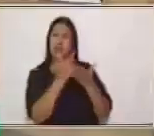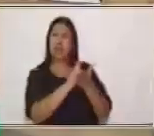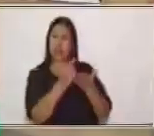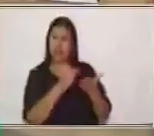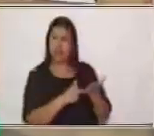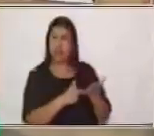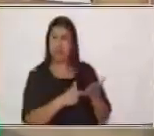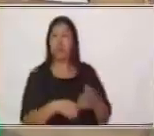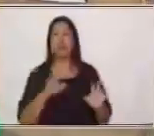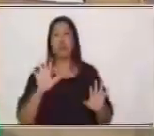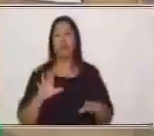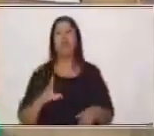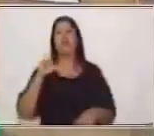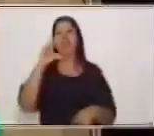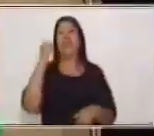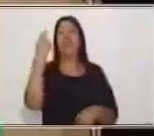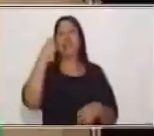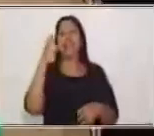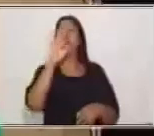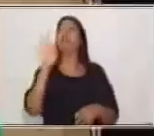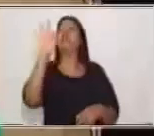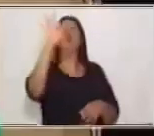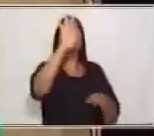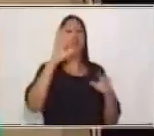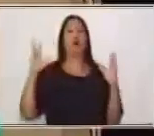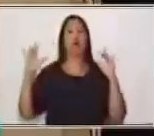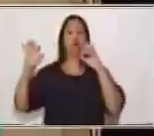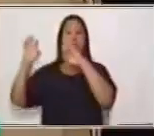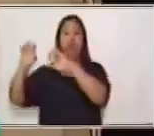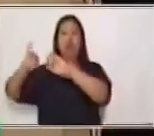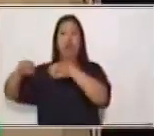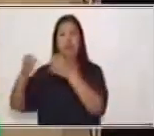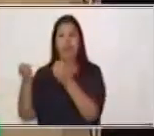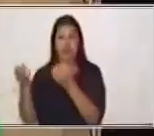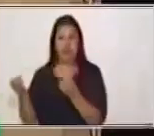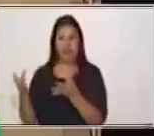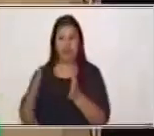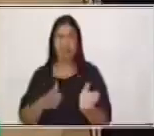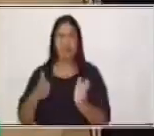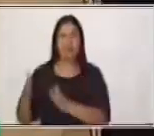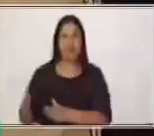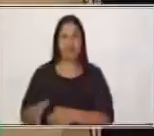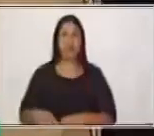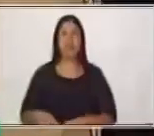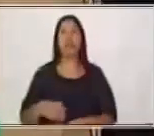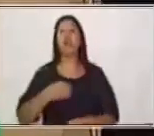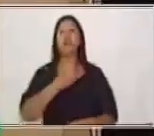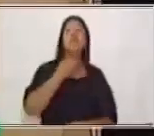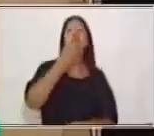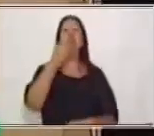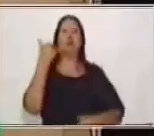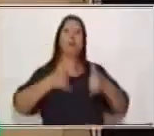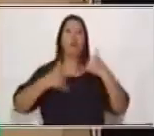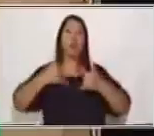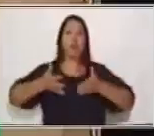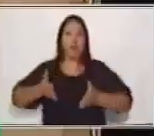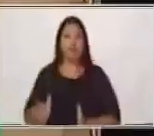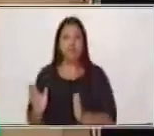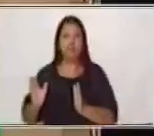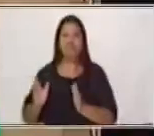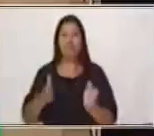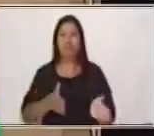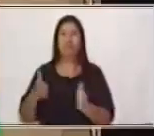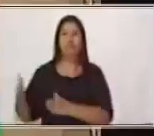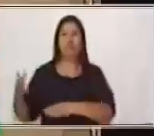Las abejas se juntaron en el jardín. La jirafa juega con su cría. La